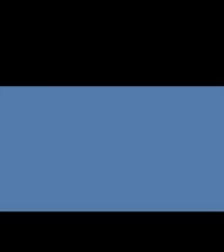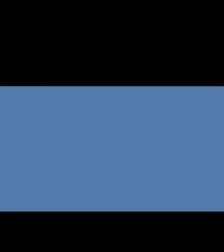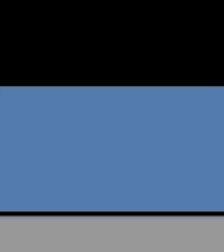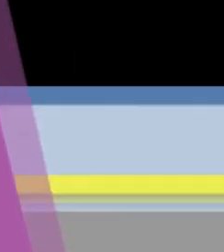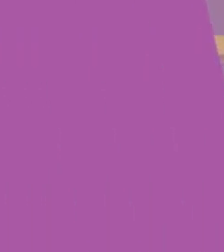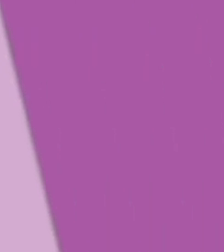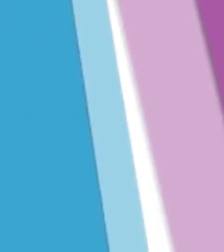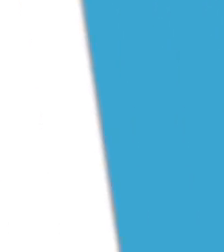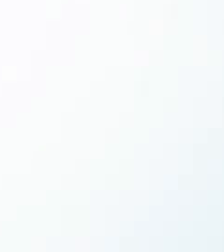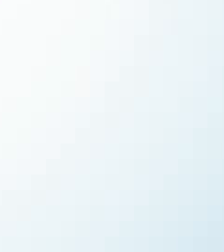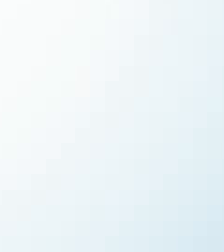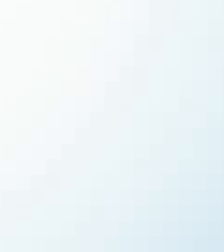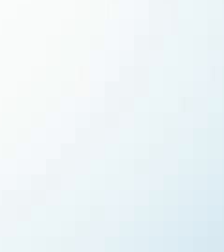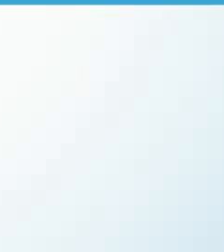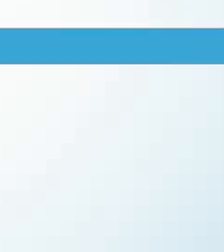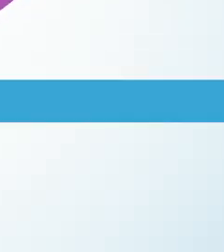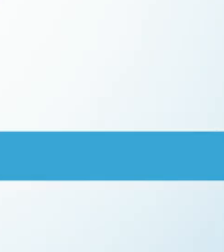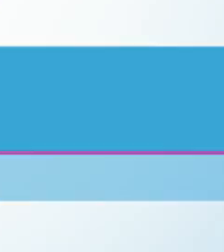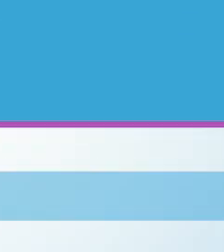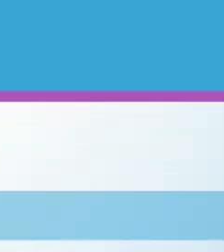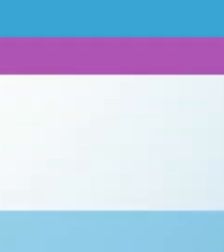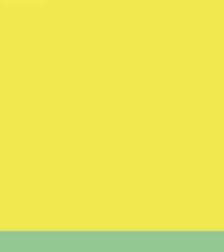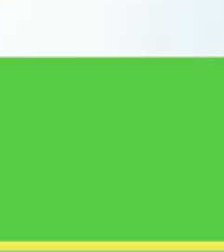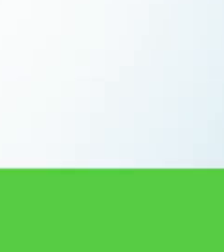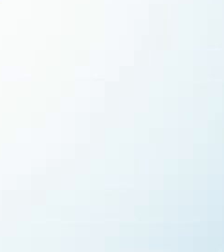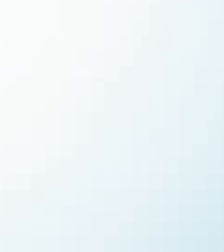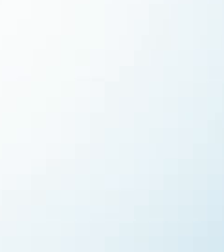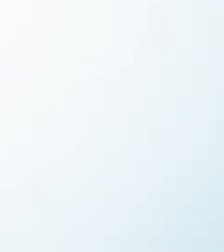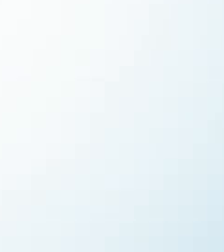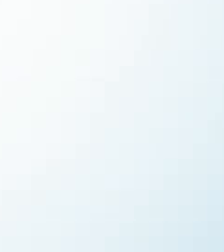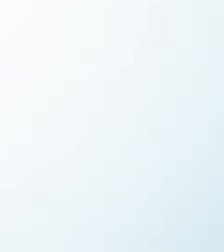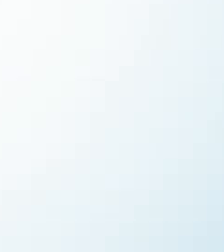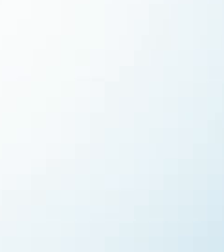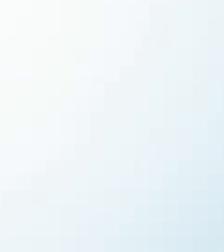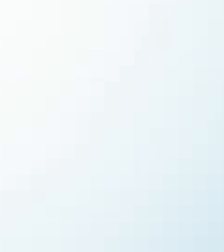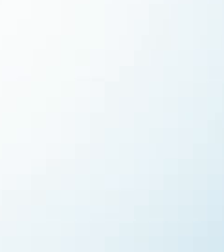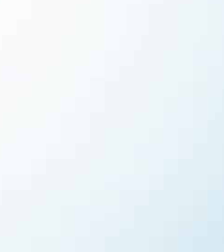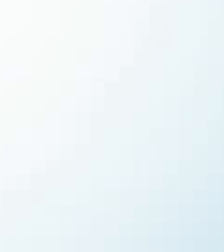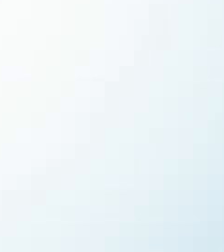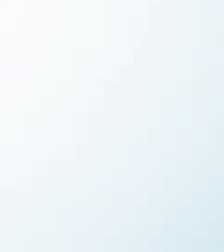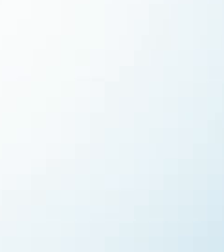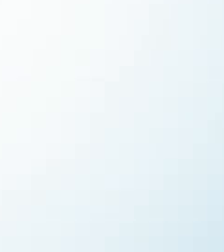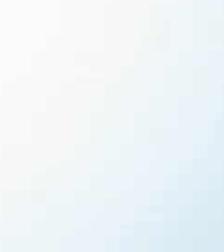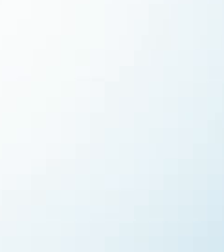¡Gracias! ¡Gracias! ¡Gracias! ¡Gracias! ¡Gracias!